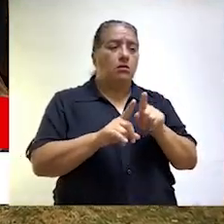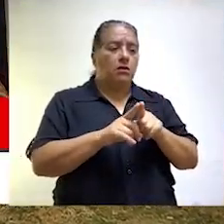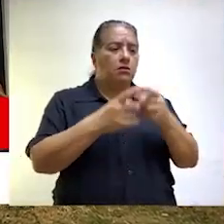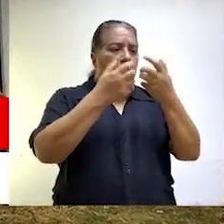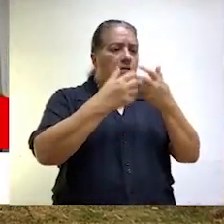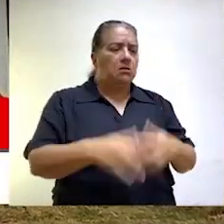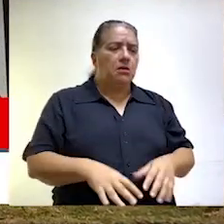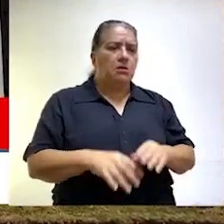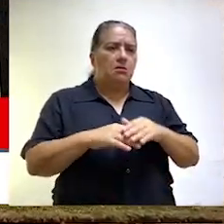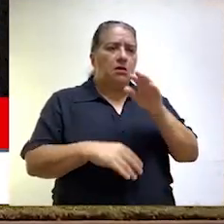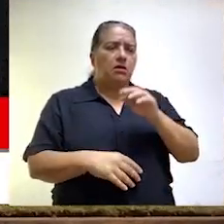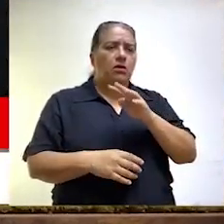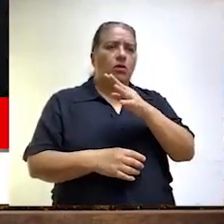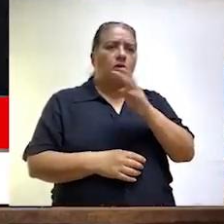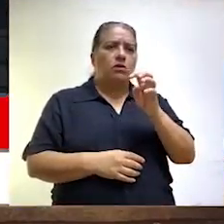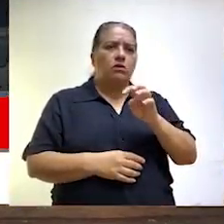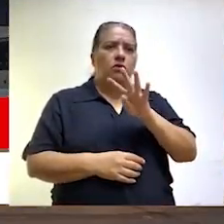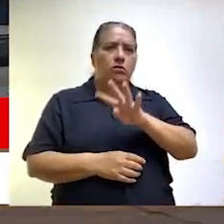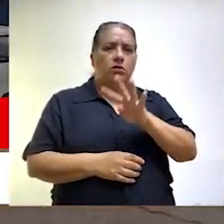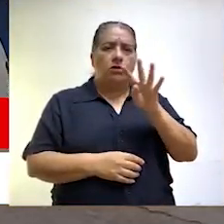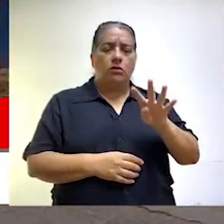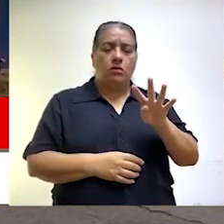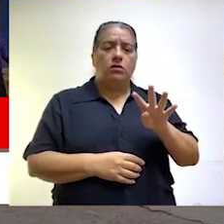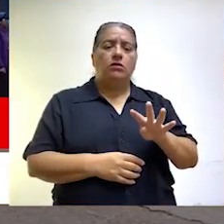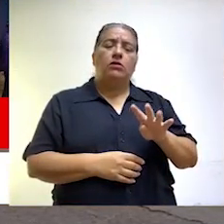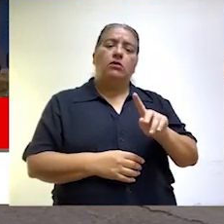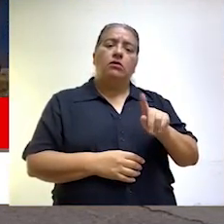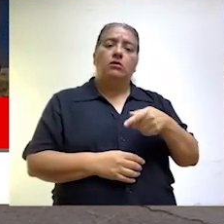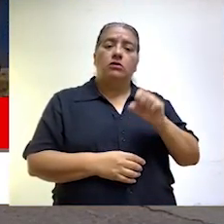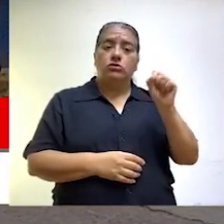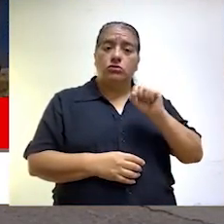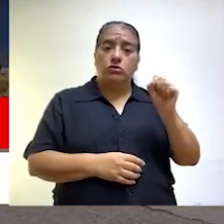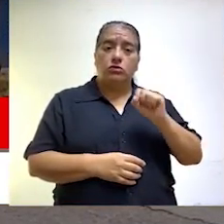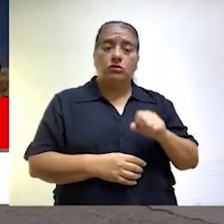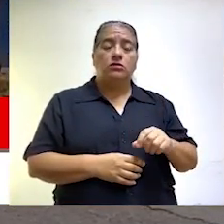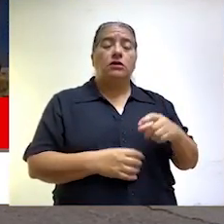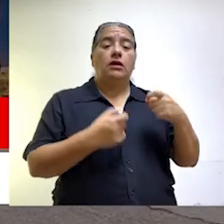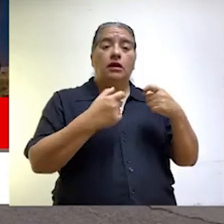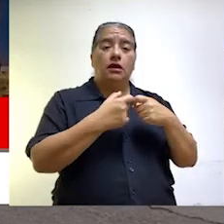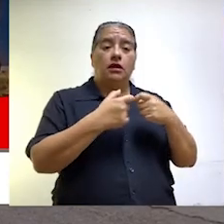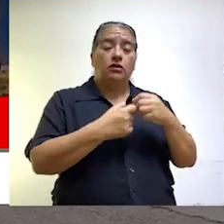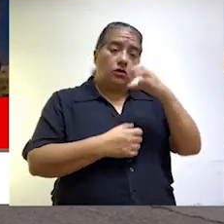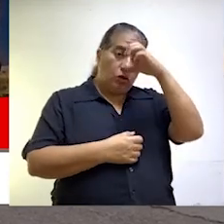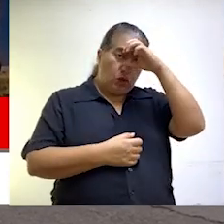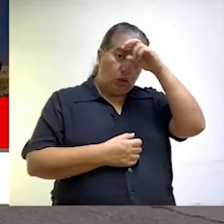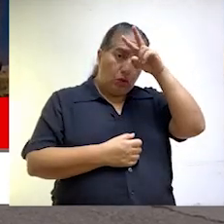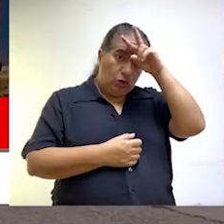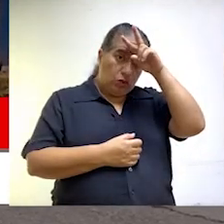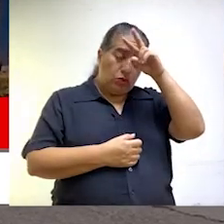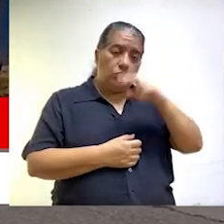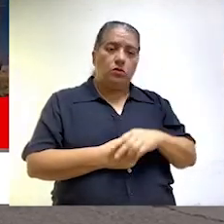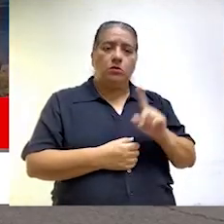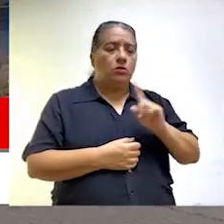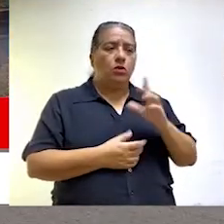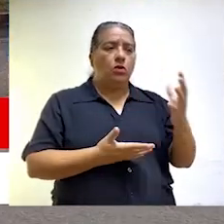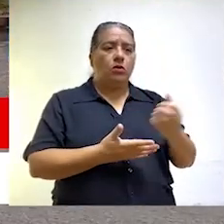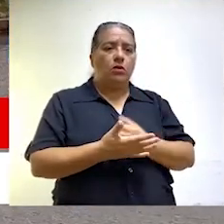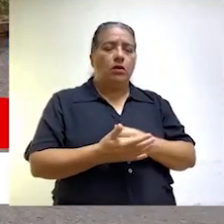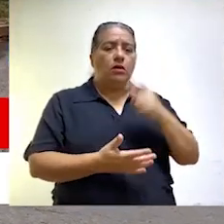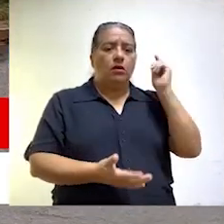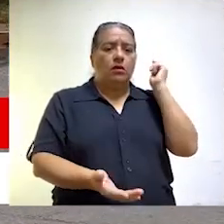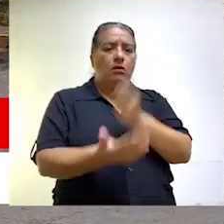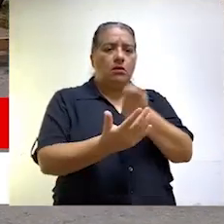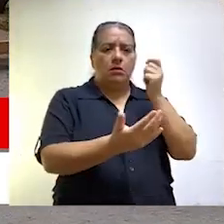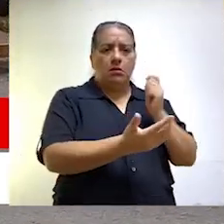Determinamos un perjuicio superior a 444.000 soles en la empresa pública Electro Sur Este de Cusco, por no